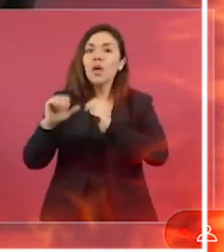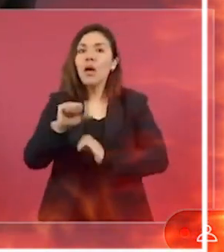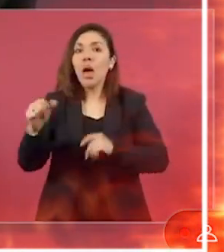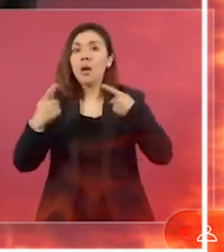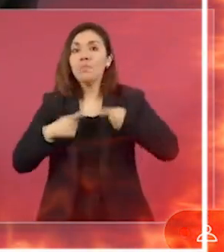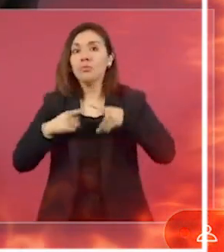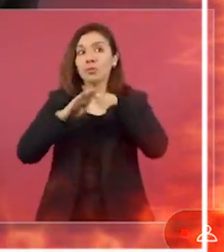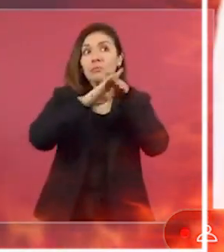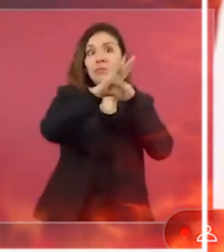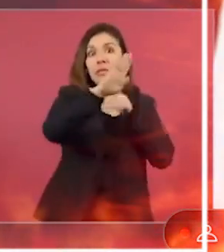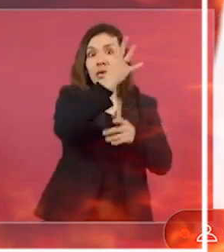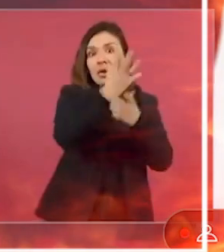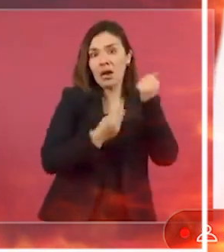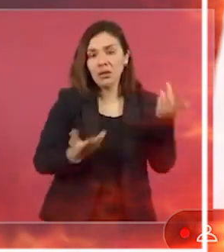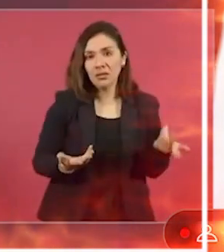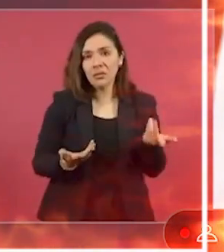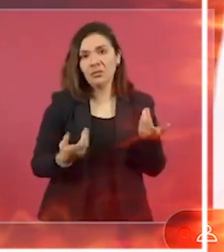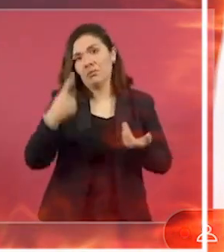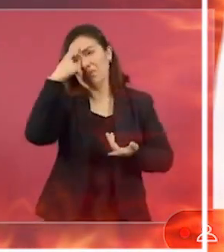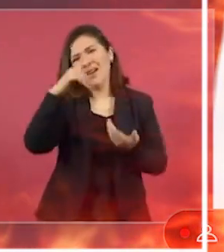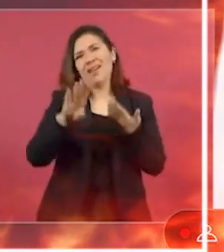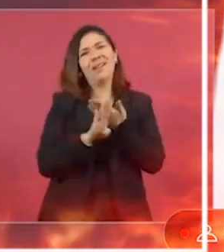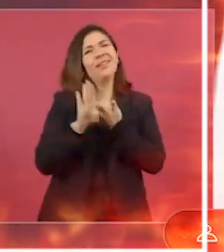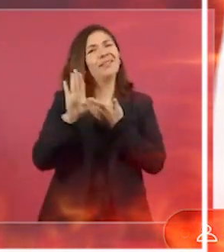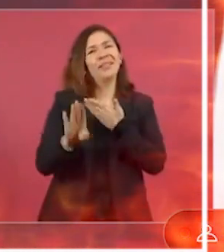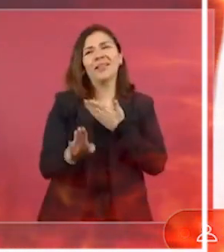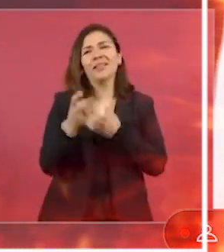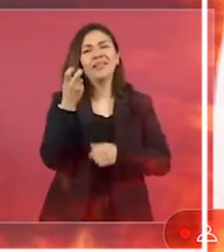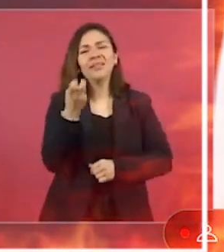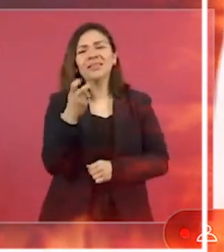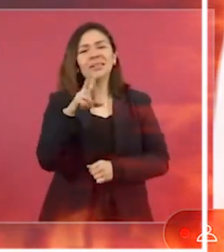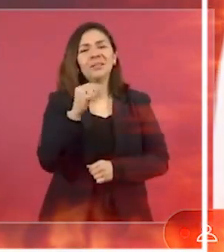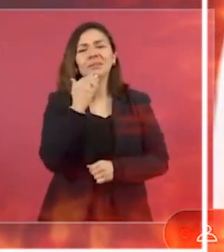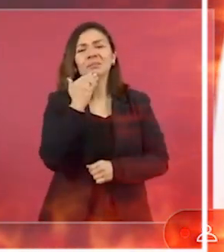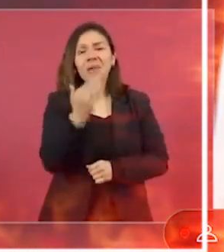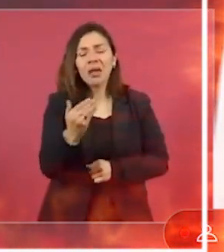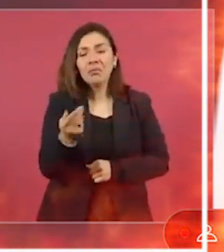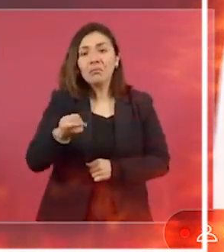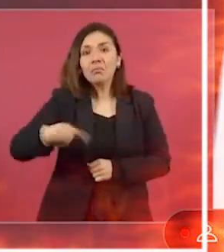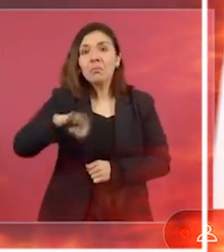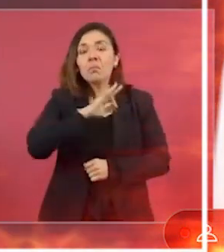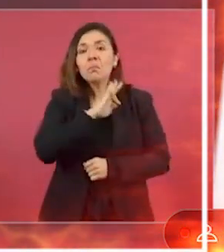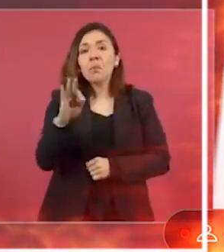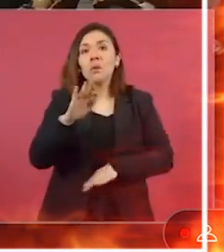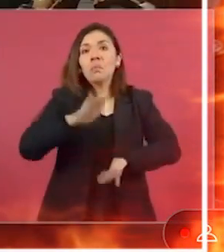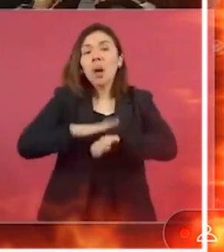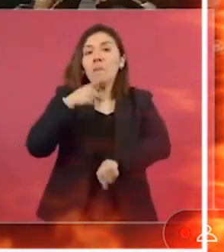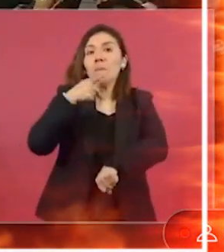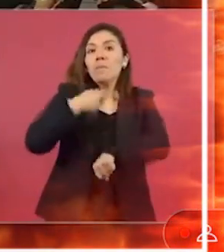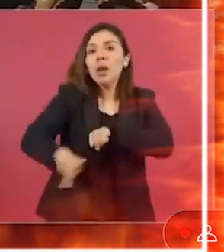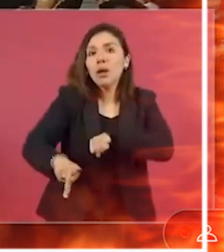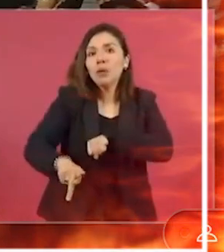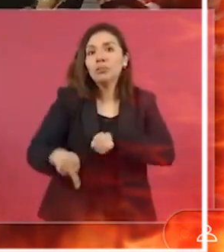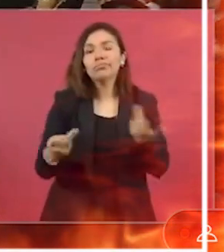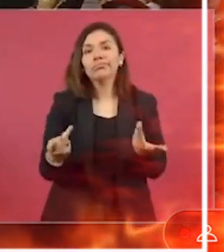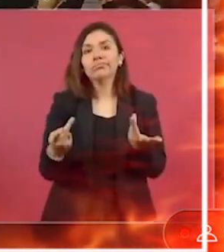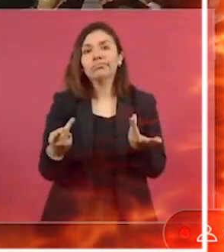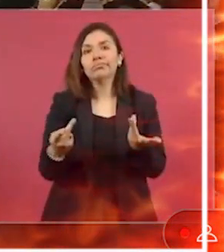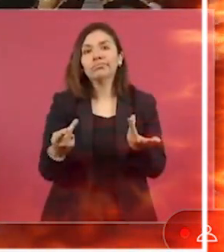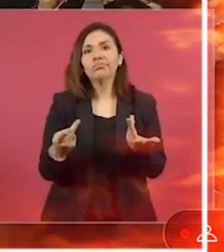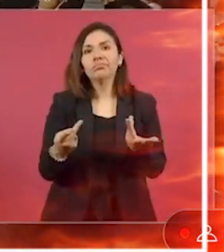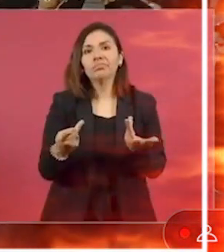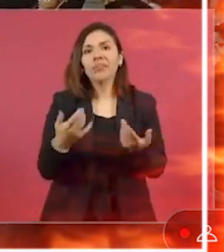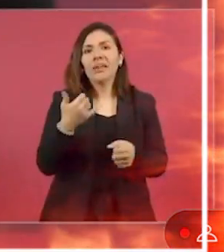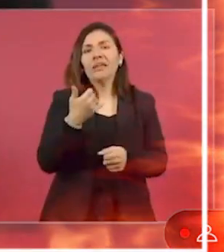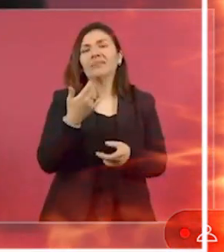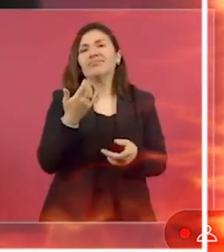por nuestro país y pues el día de ayer en la reunión seguramente lópez le bajó el cielo y las estrellas a los